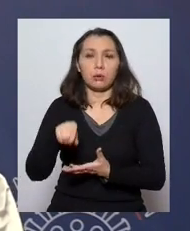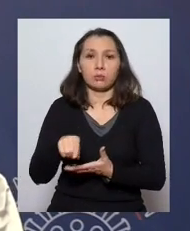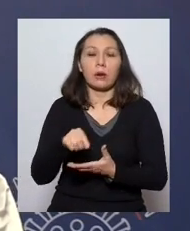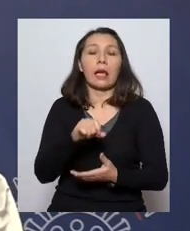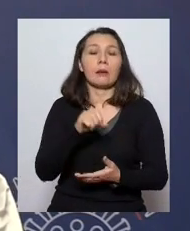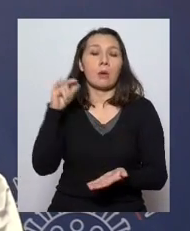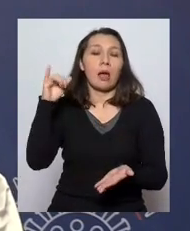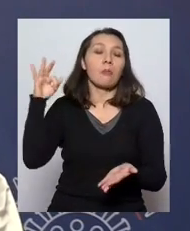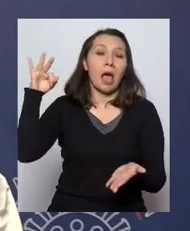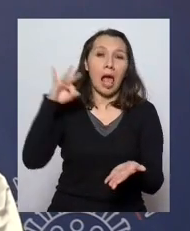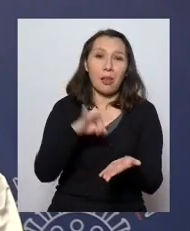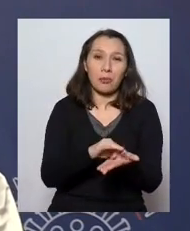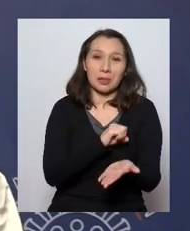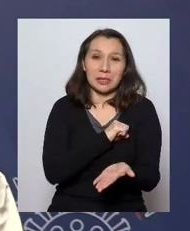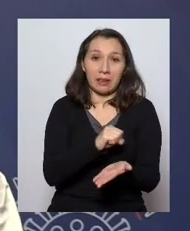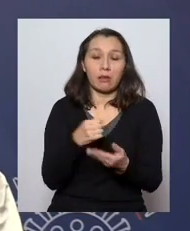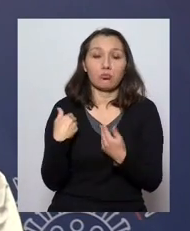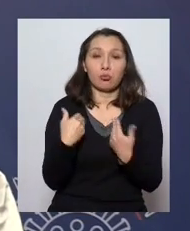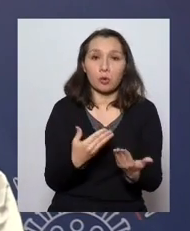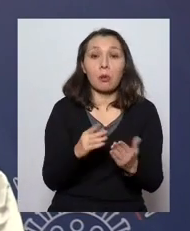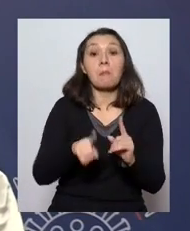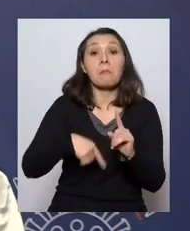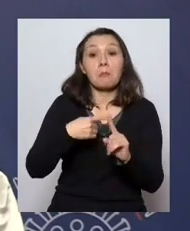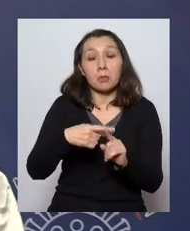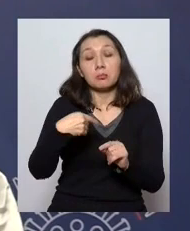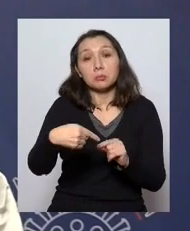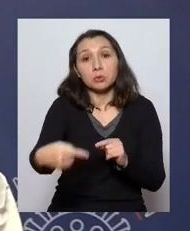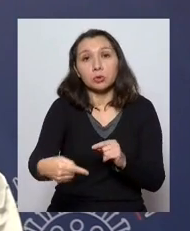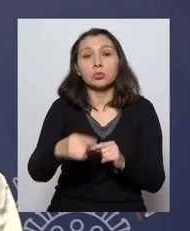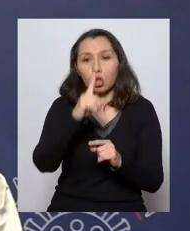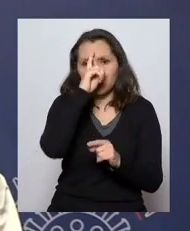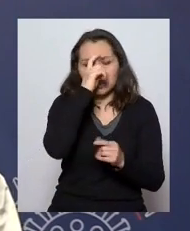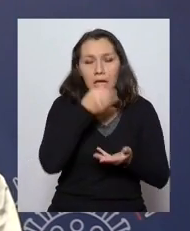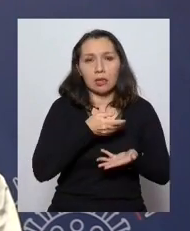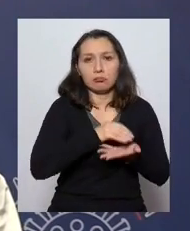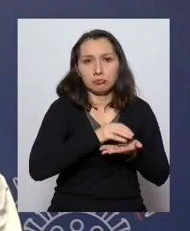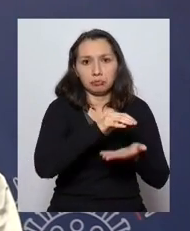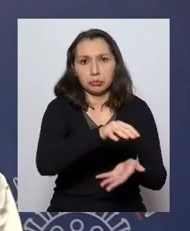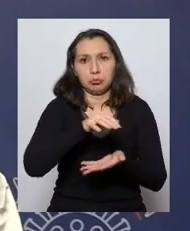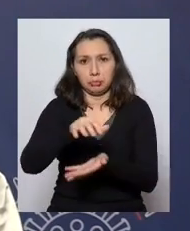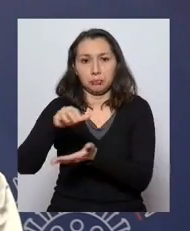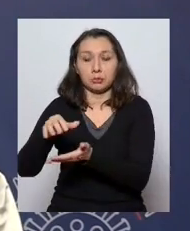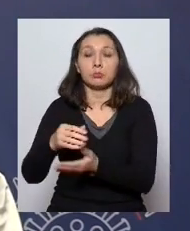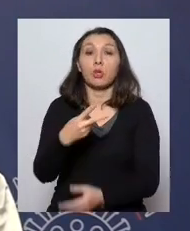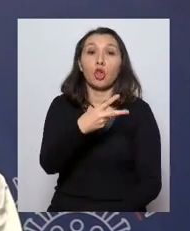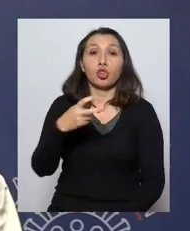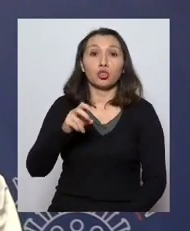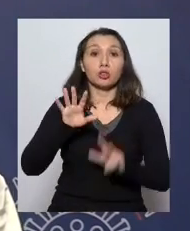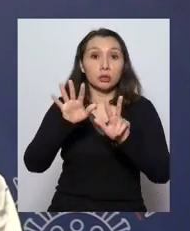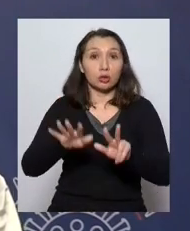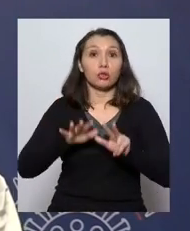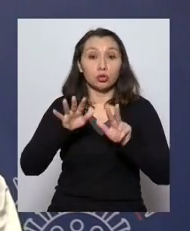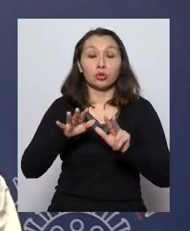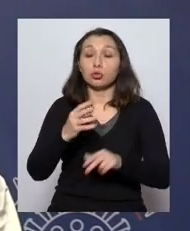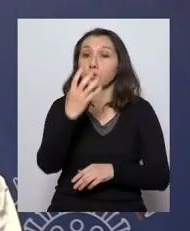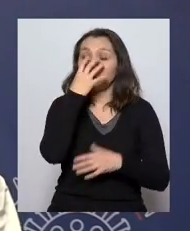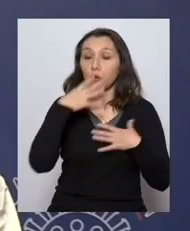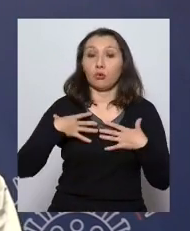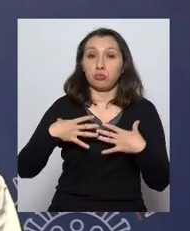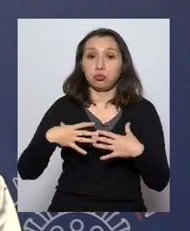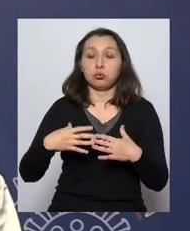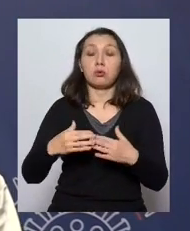de Santiago y que eso se van a agregar en los próximos días a nuestros hospitales. Fueron 218 ventiladores